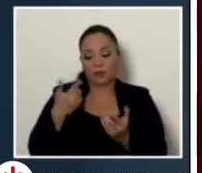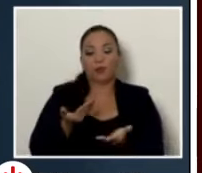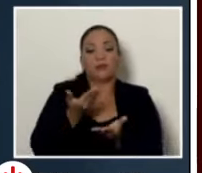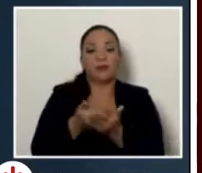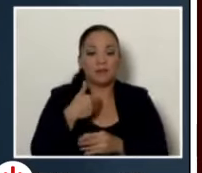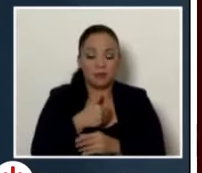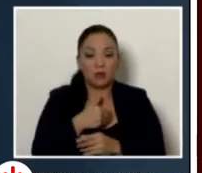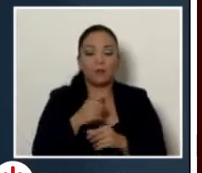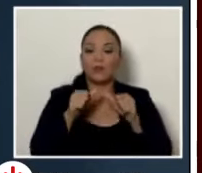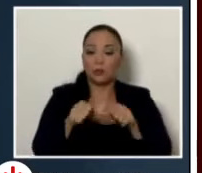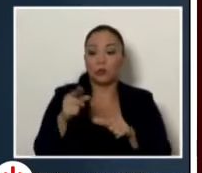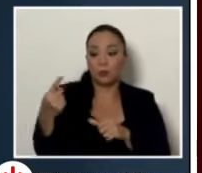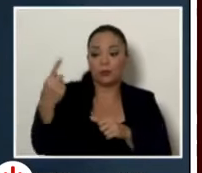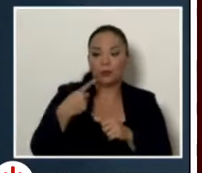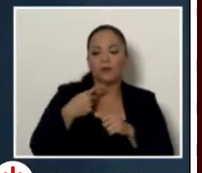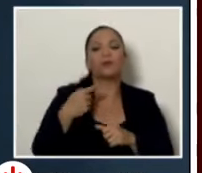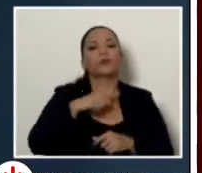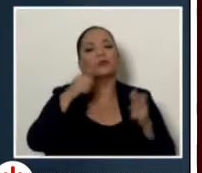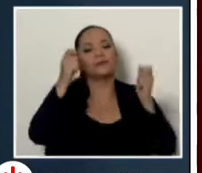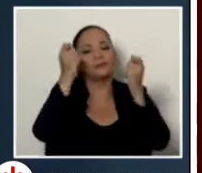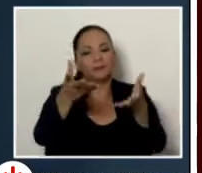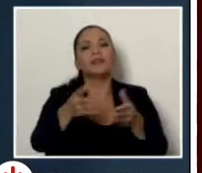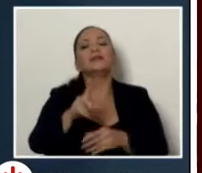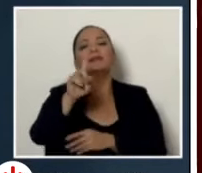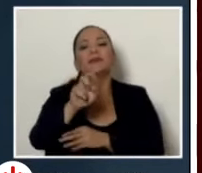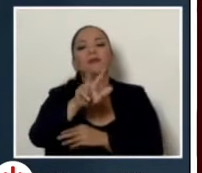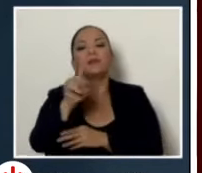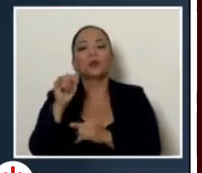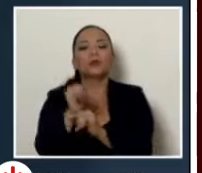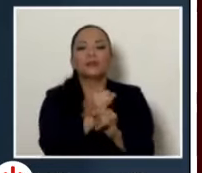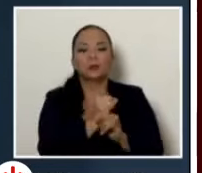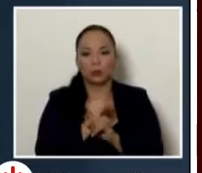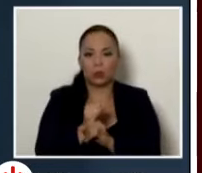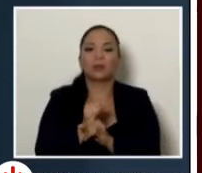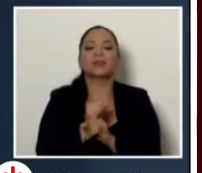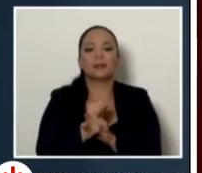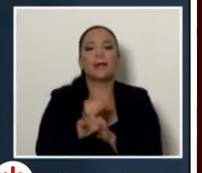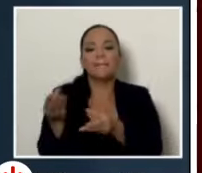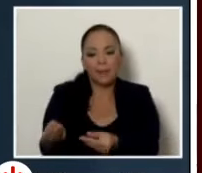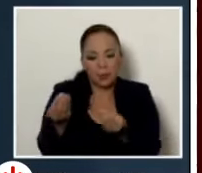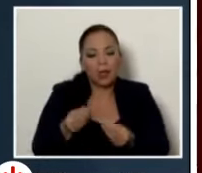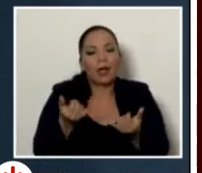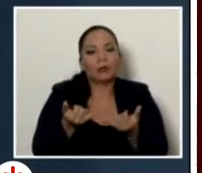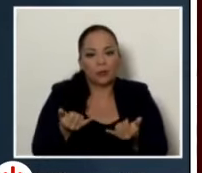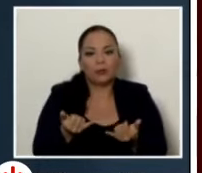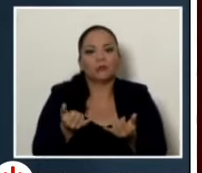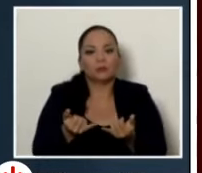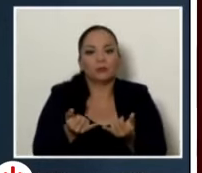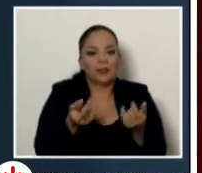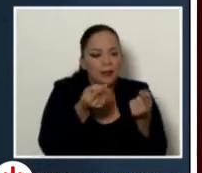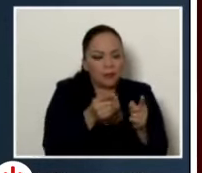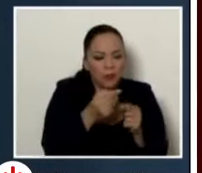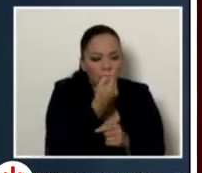continuando con esa instrucción notificamos a 131 instituciones para que nos dieran la actualización de los casos cada uno de